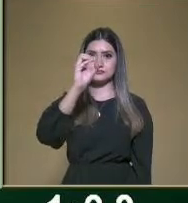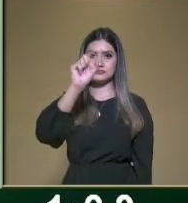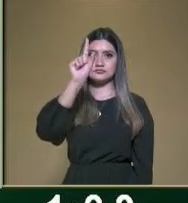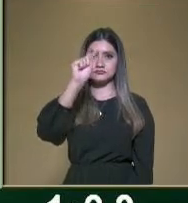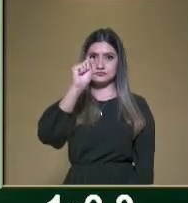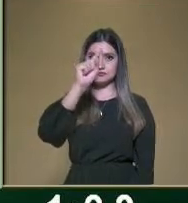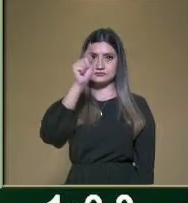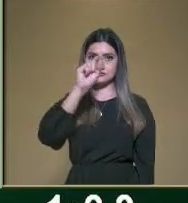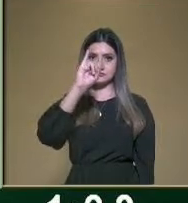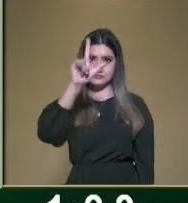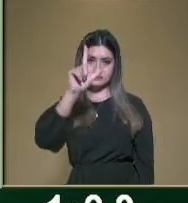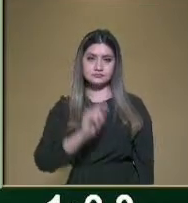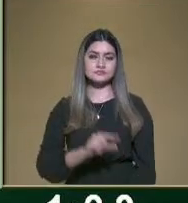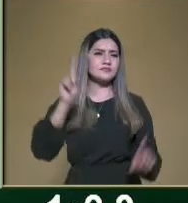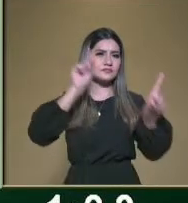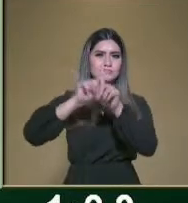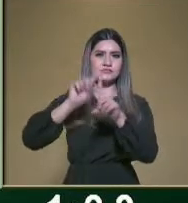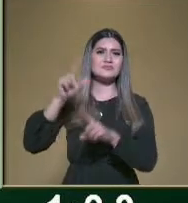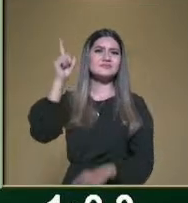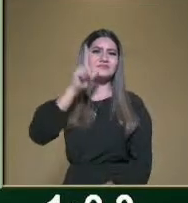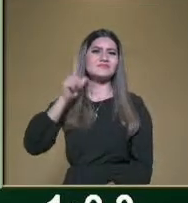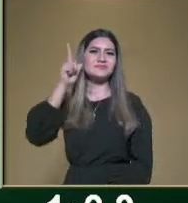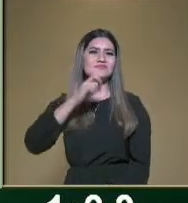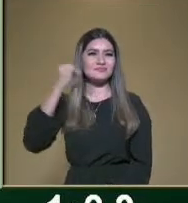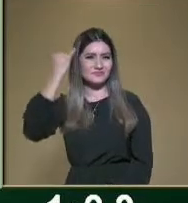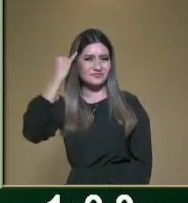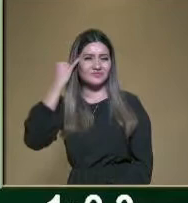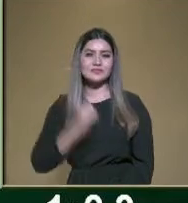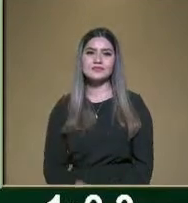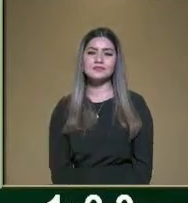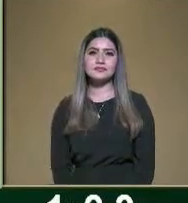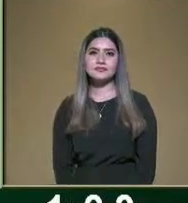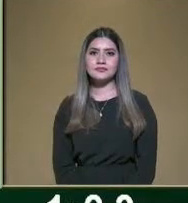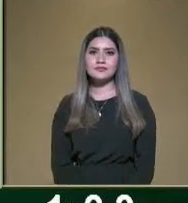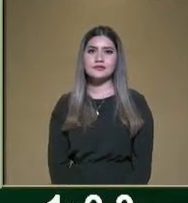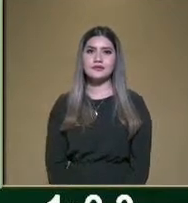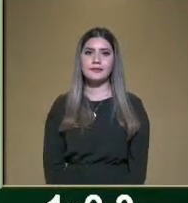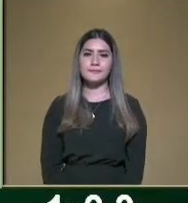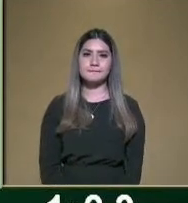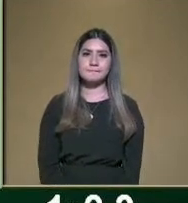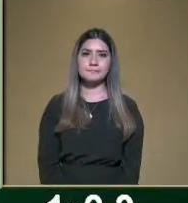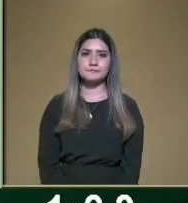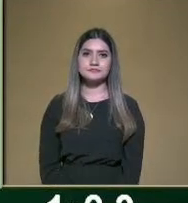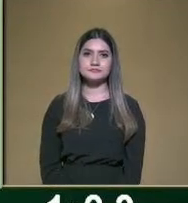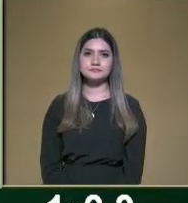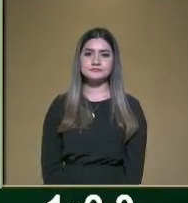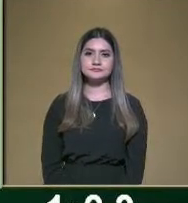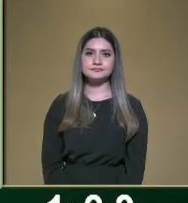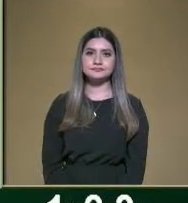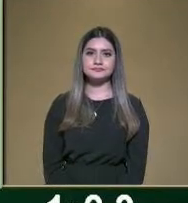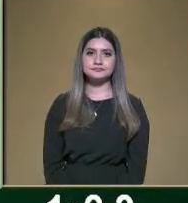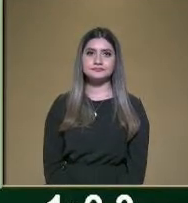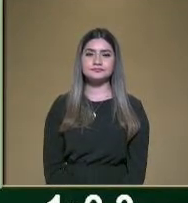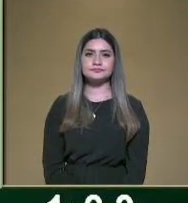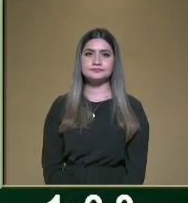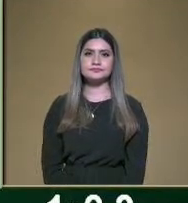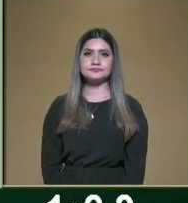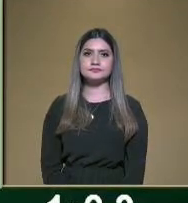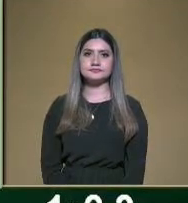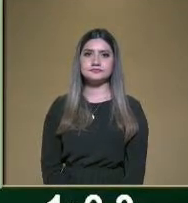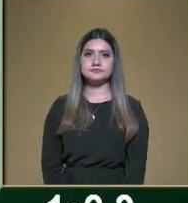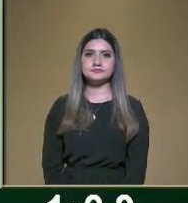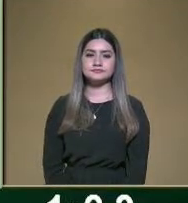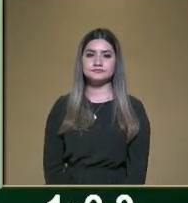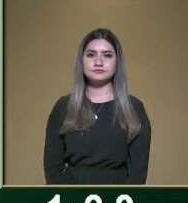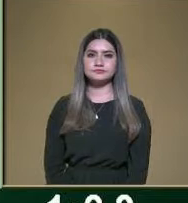Así es, maestra. Por eso el DGI, que es la Dirección General de Educación